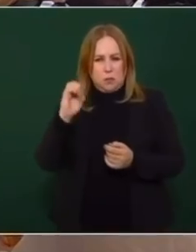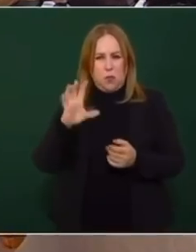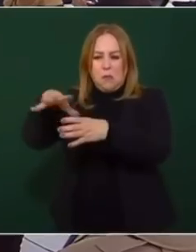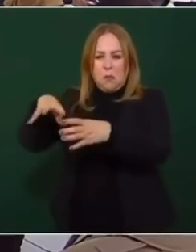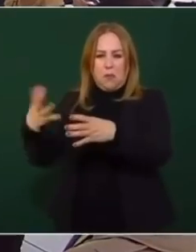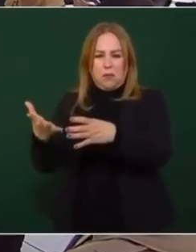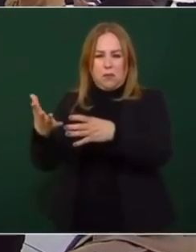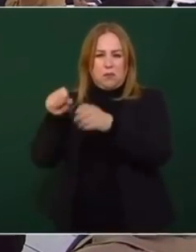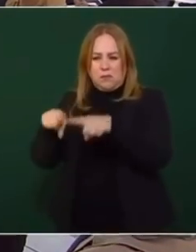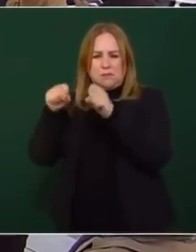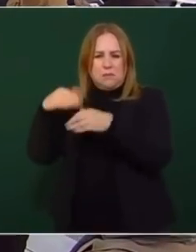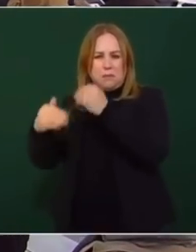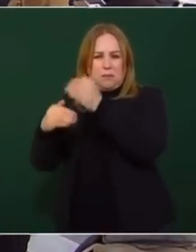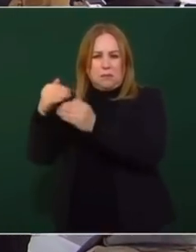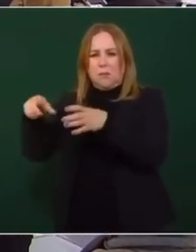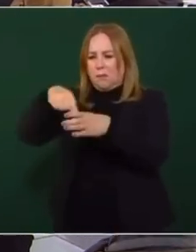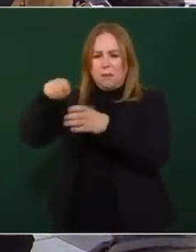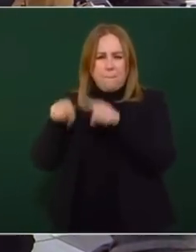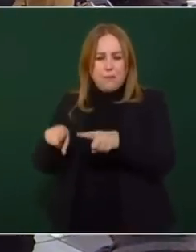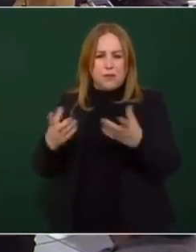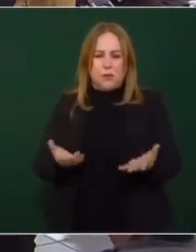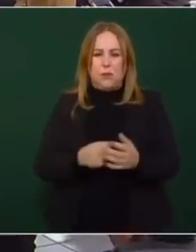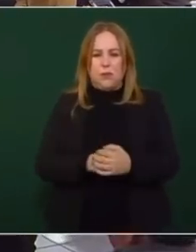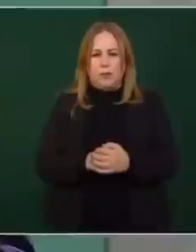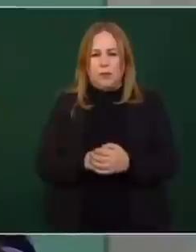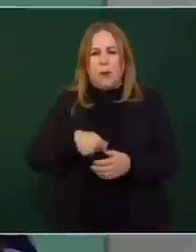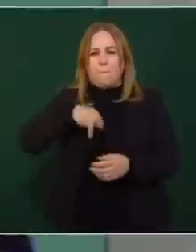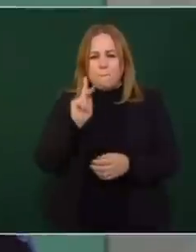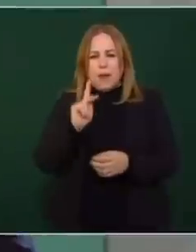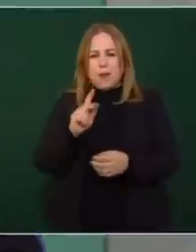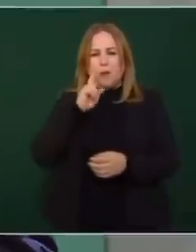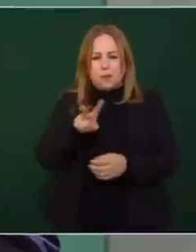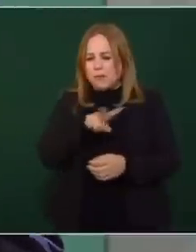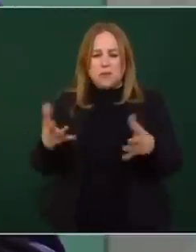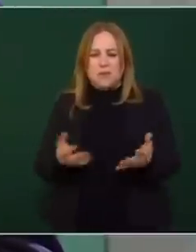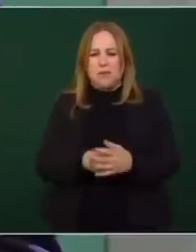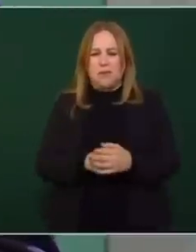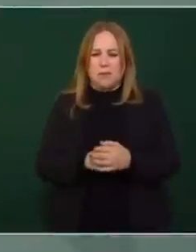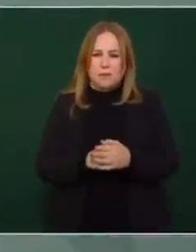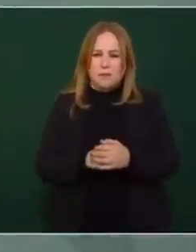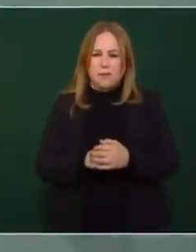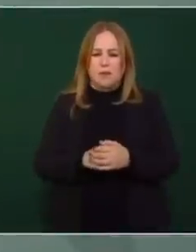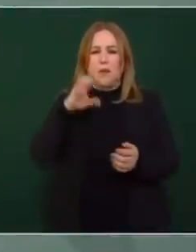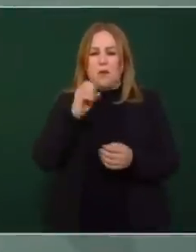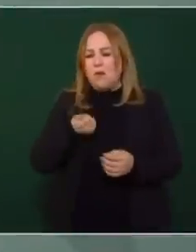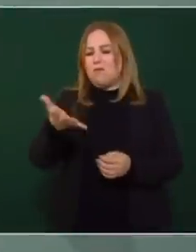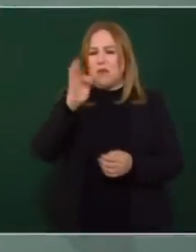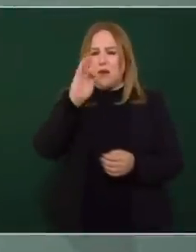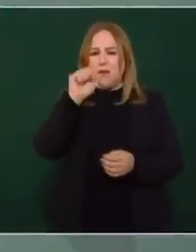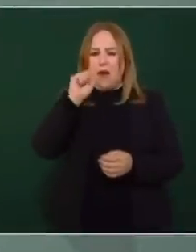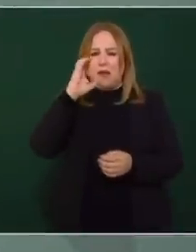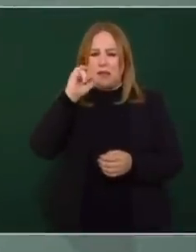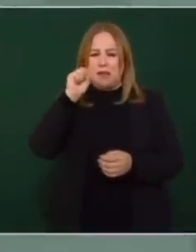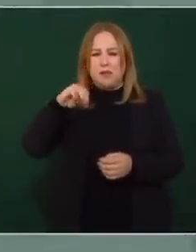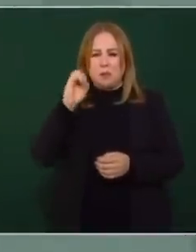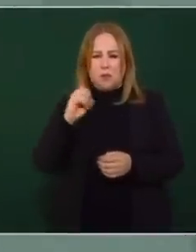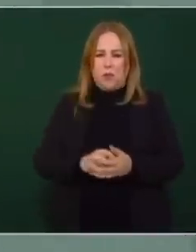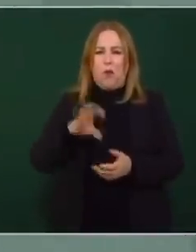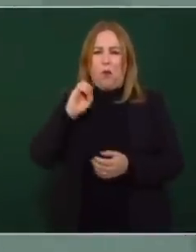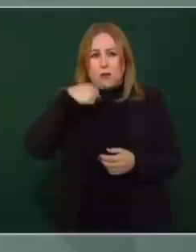neoporfirismo a nivel general, derechismo, fascismo, racismo,